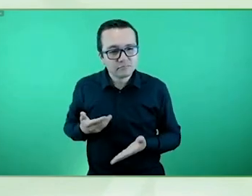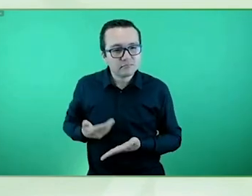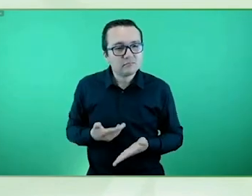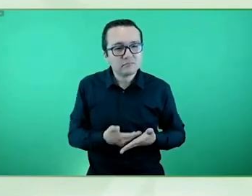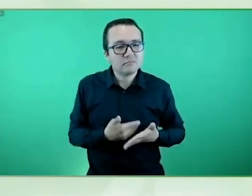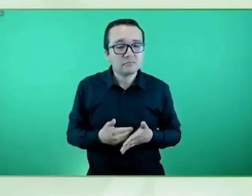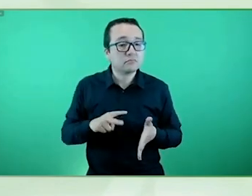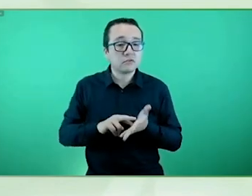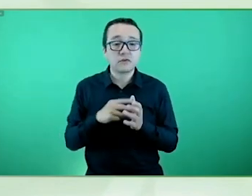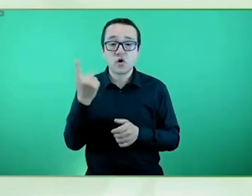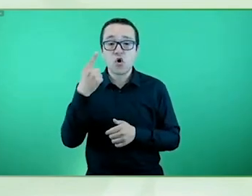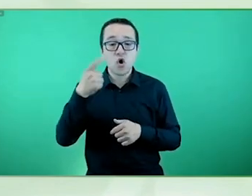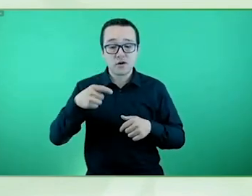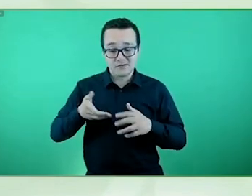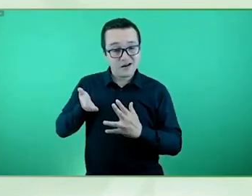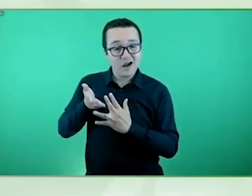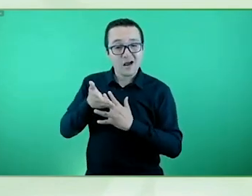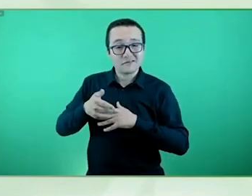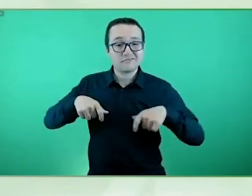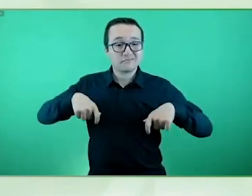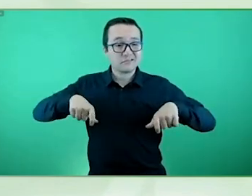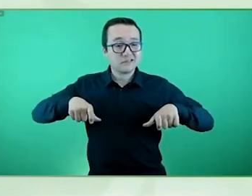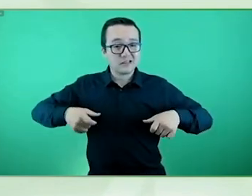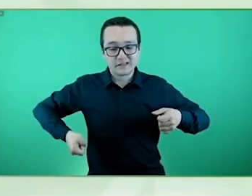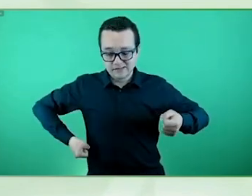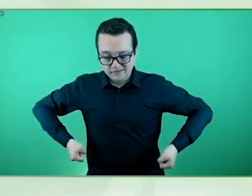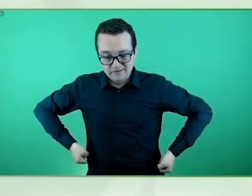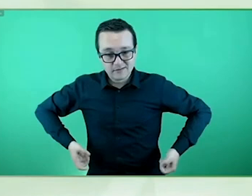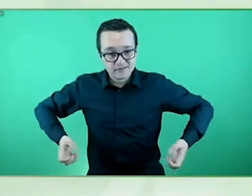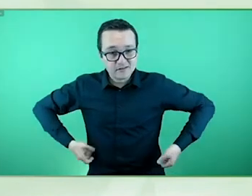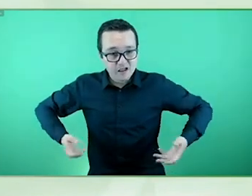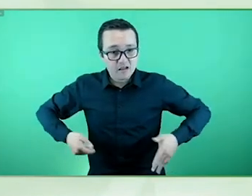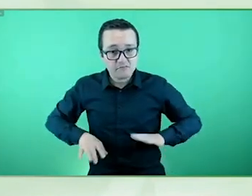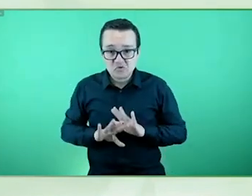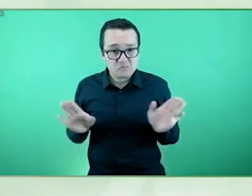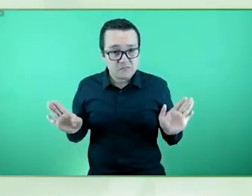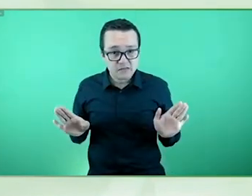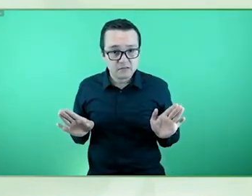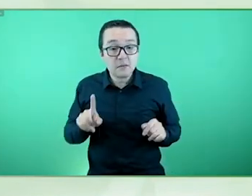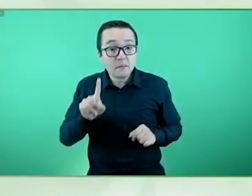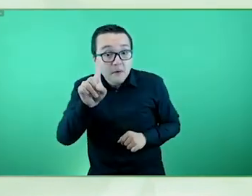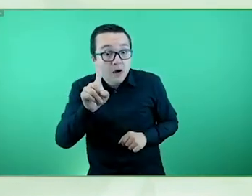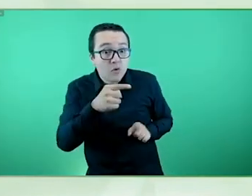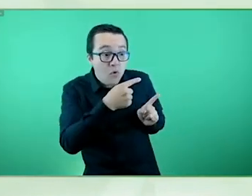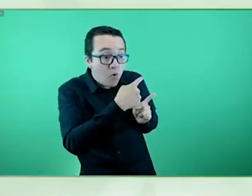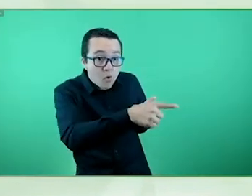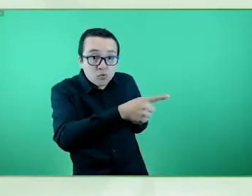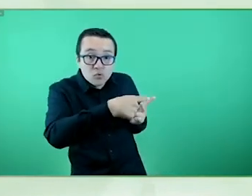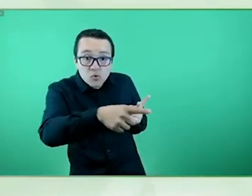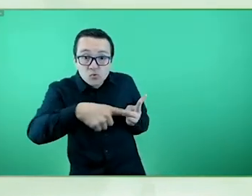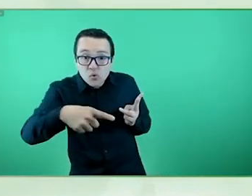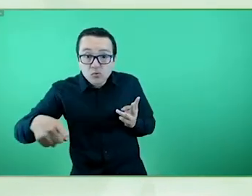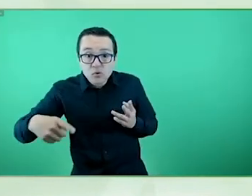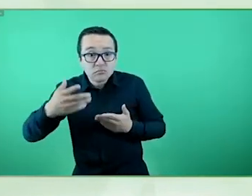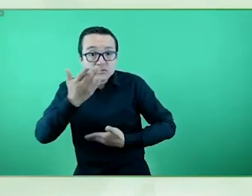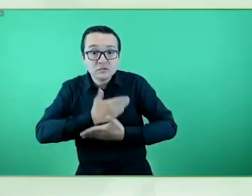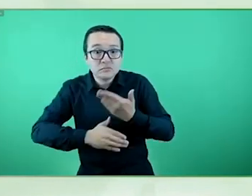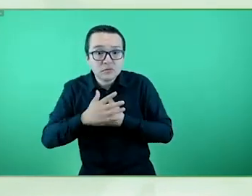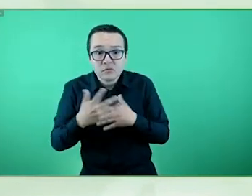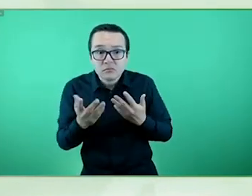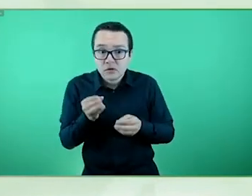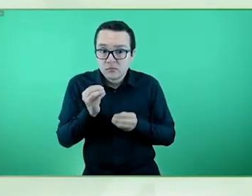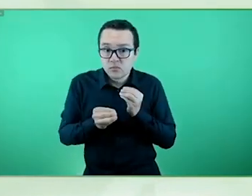que están muy bien pero que dejan fuera a otro montón de discapacidades que también tienen o tenemos problemas de acceso